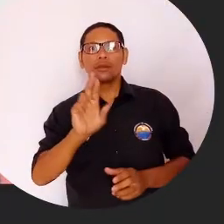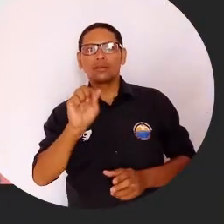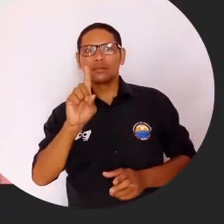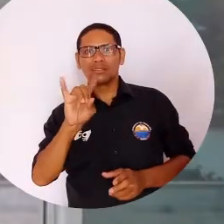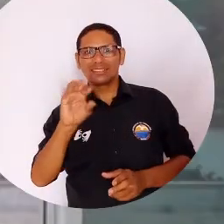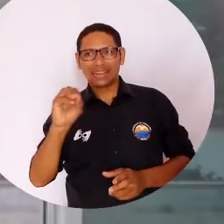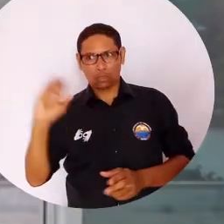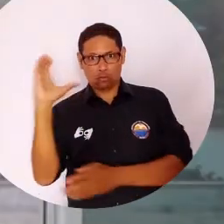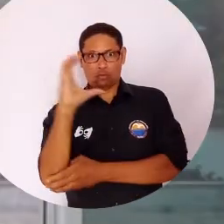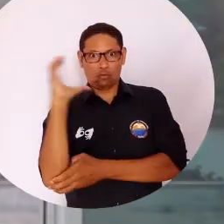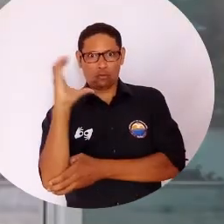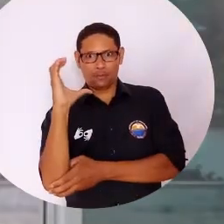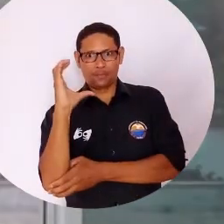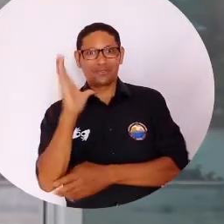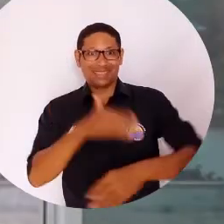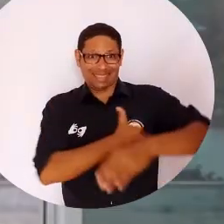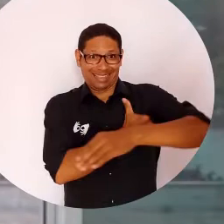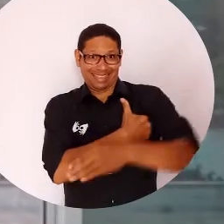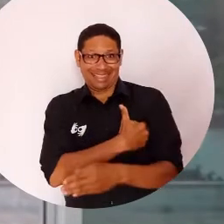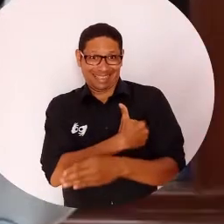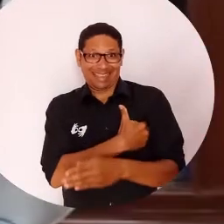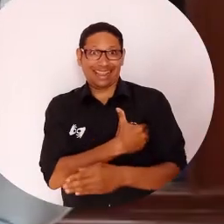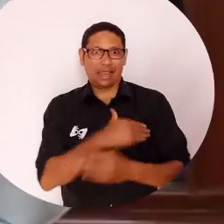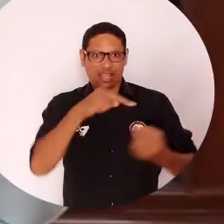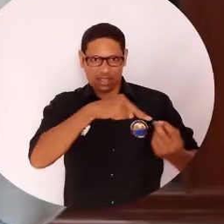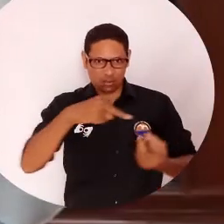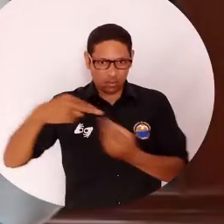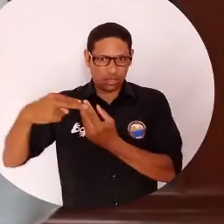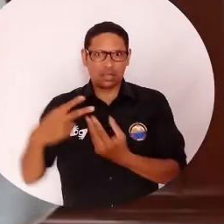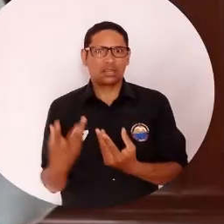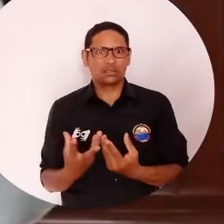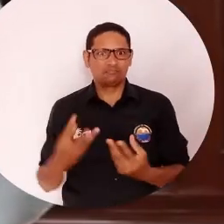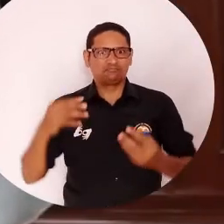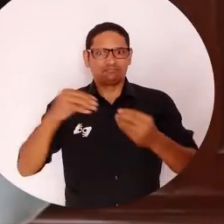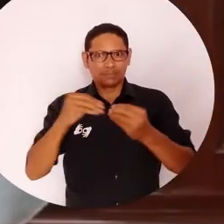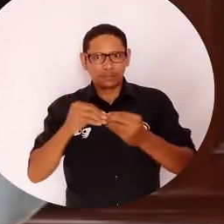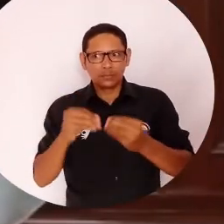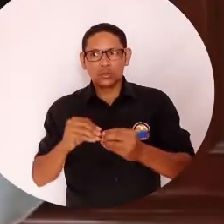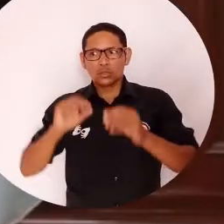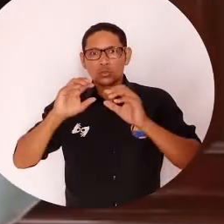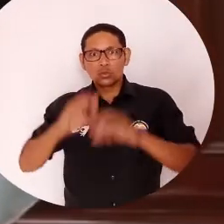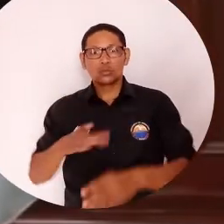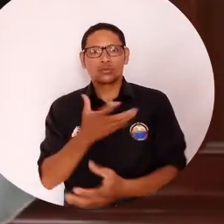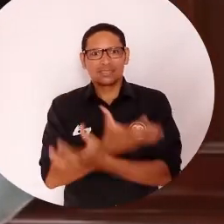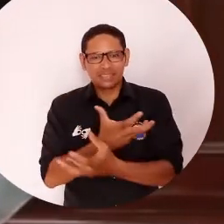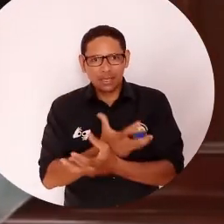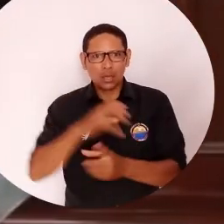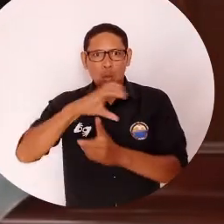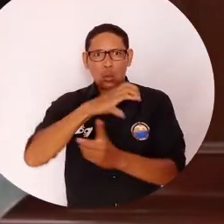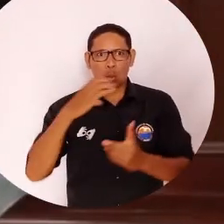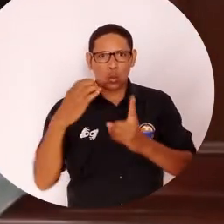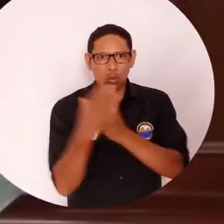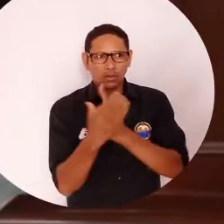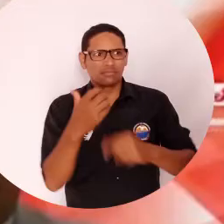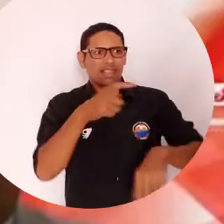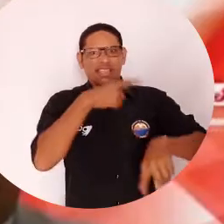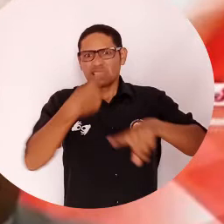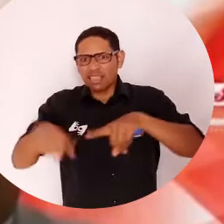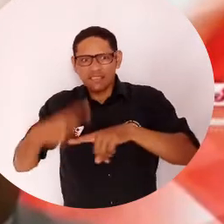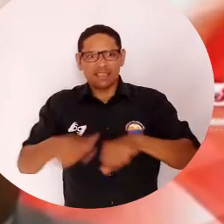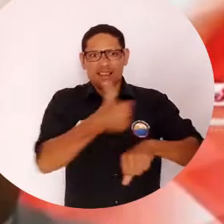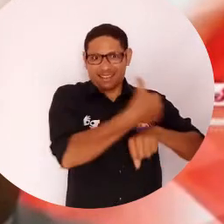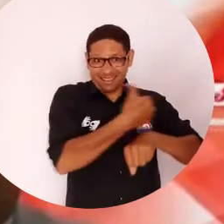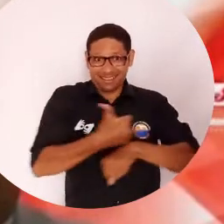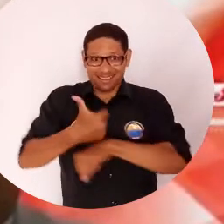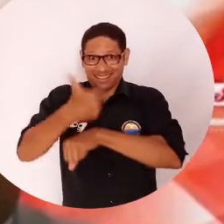Radio Colombia en el que participaron la ministra de Educación, el director de la Organización de Estados Iberoamericanos para la Educación, la Ciencia y la Cultura, y